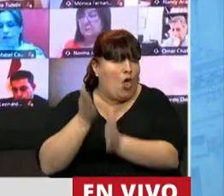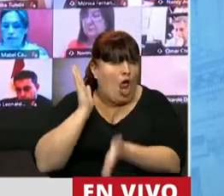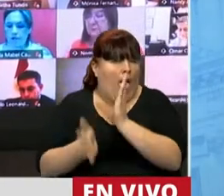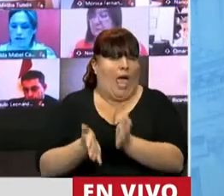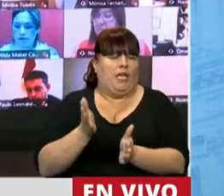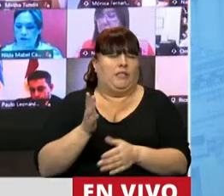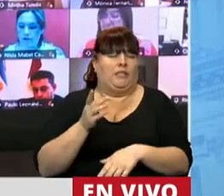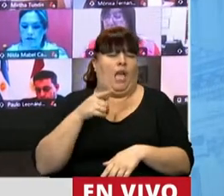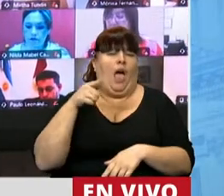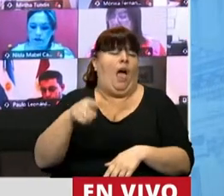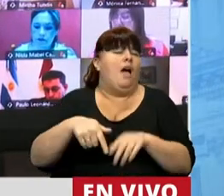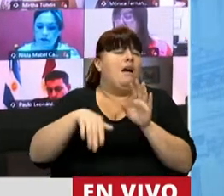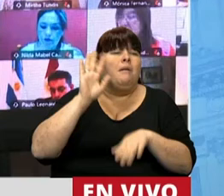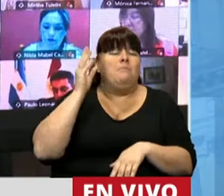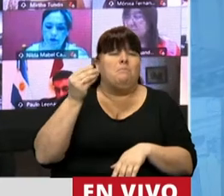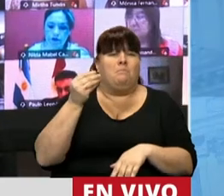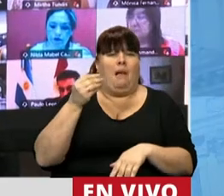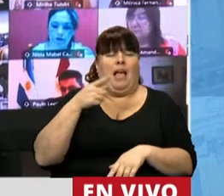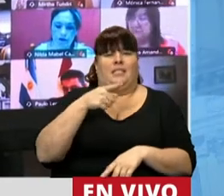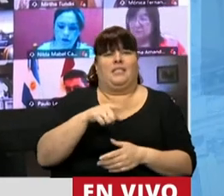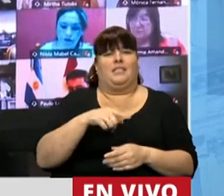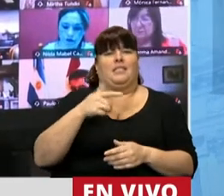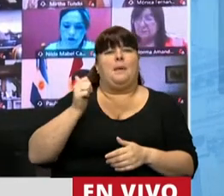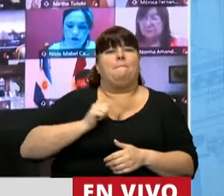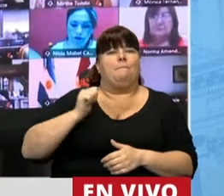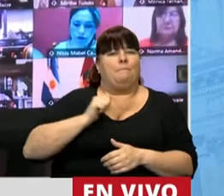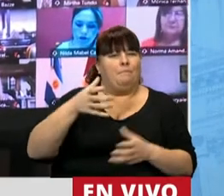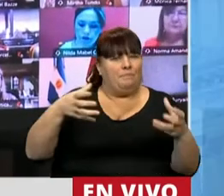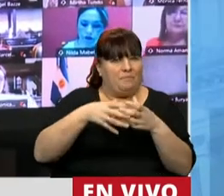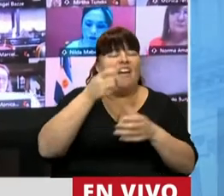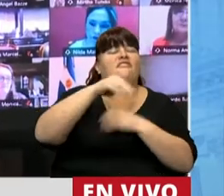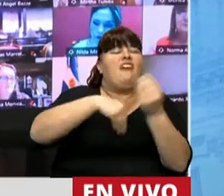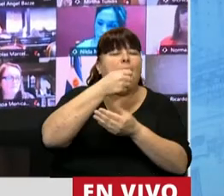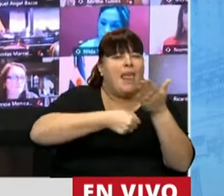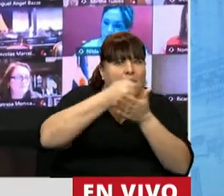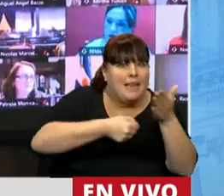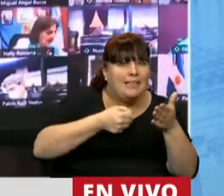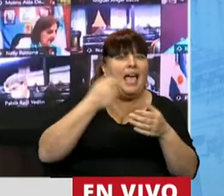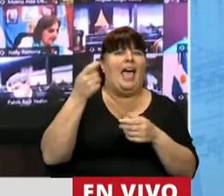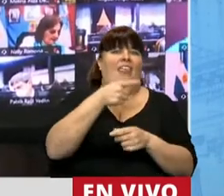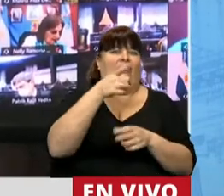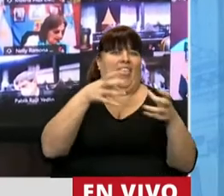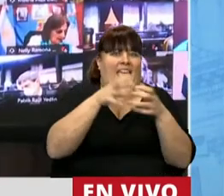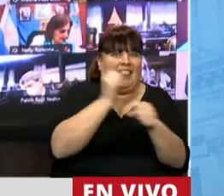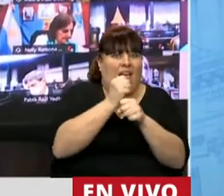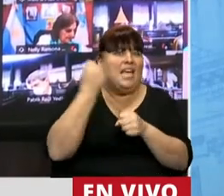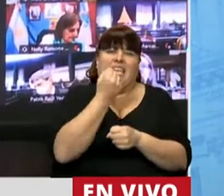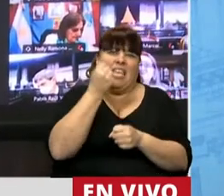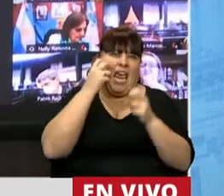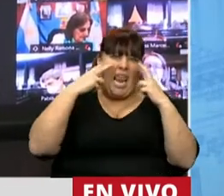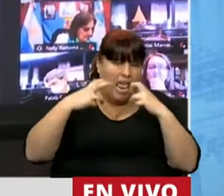que puso sobre todo la mira en los militantes pertenecientes a la clase trabajadora.